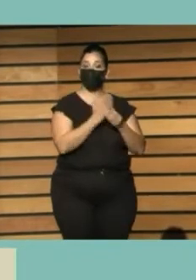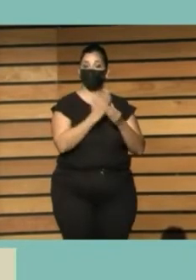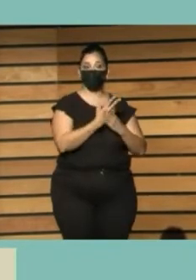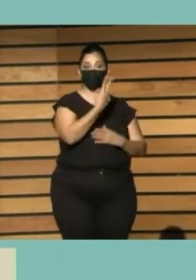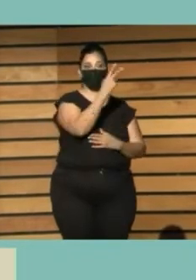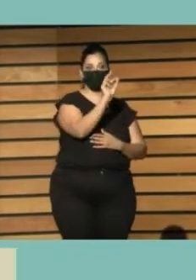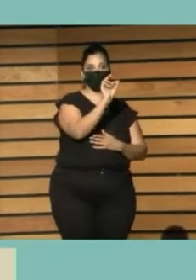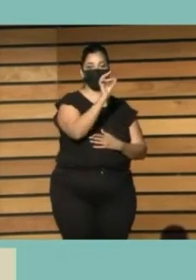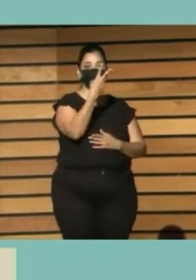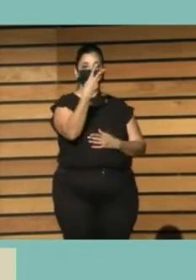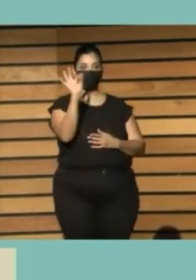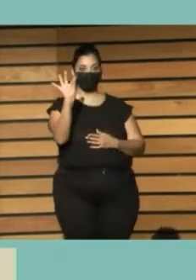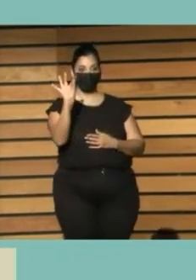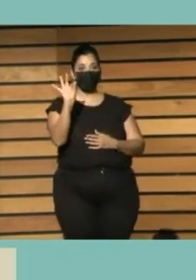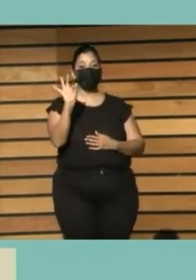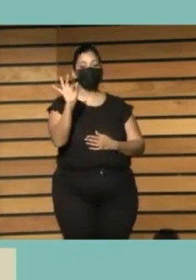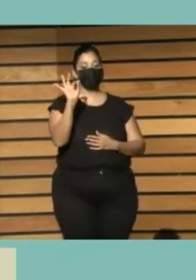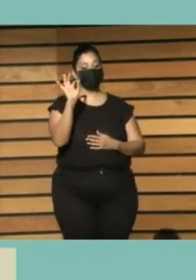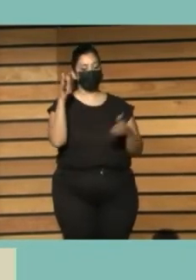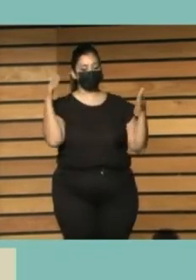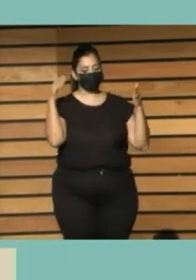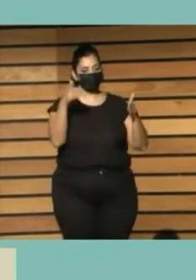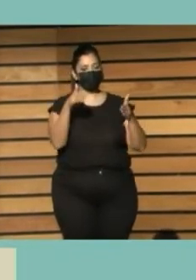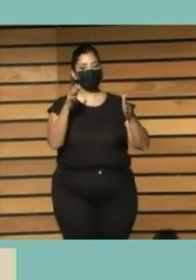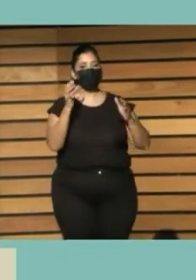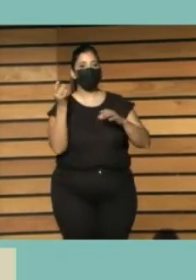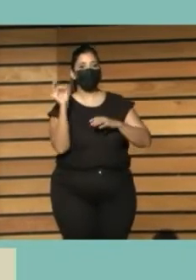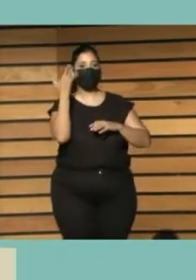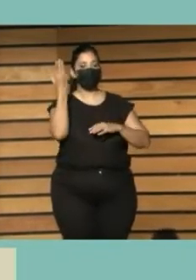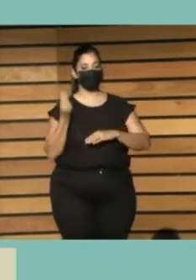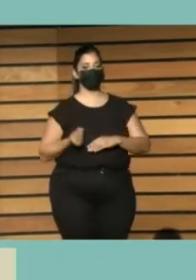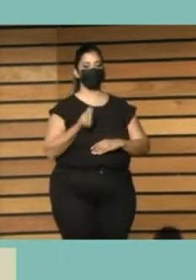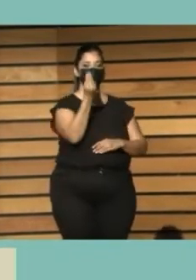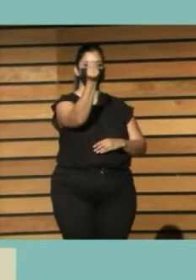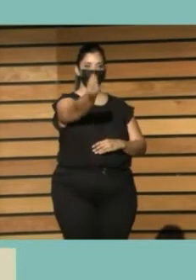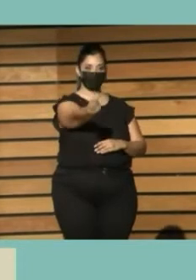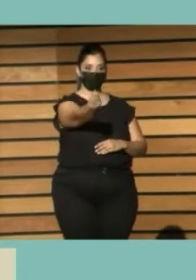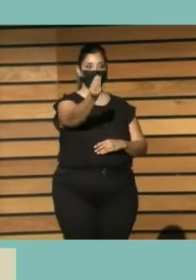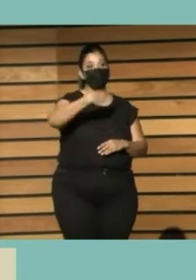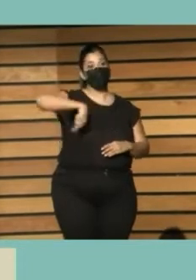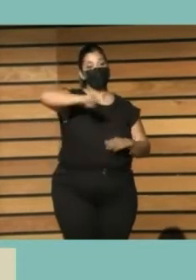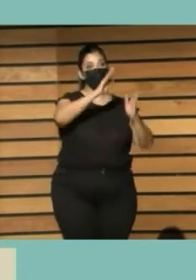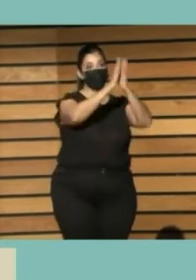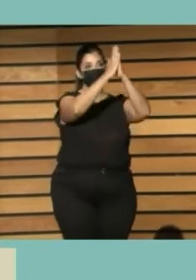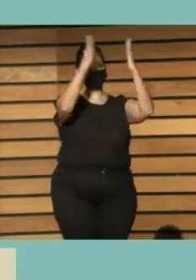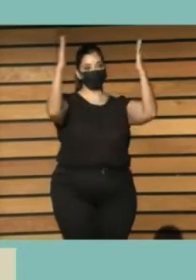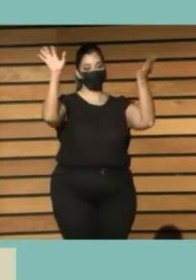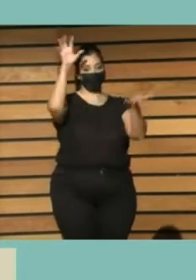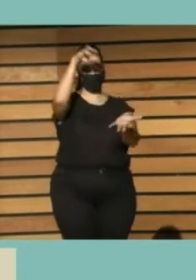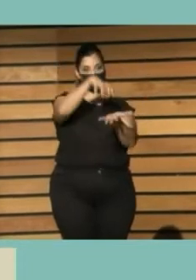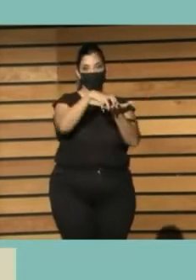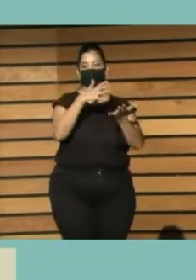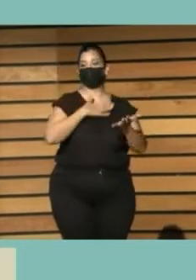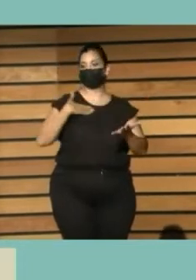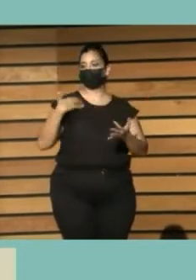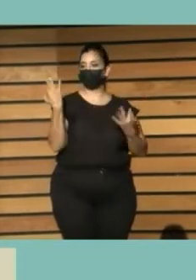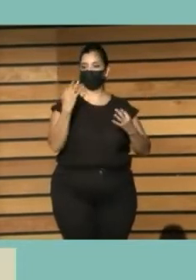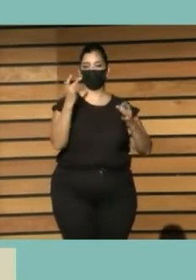también un enfoque o una idea de que las bibliotecas podemos ser agentes de sensibilización